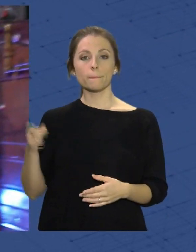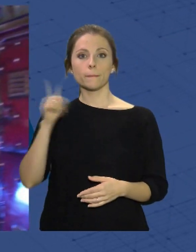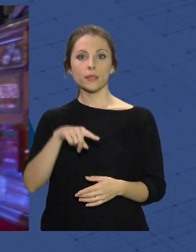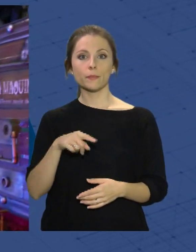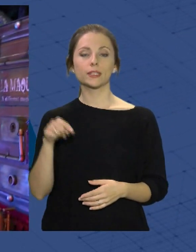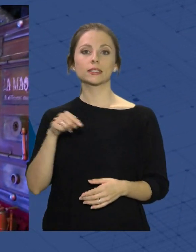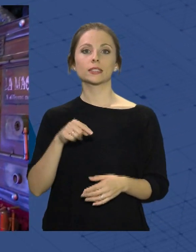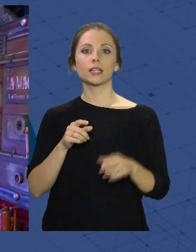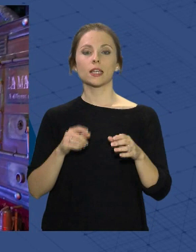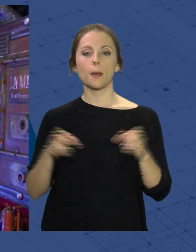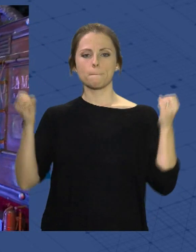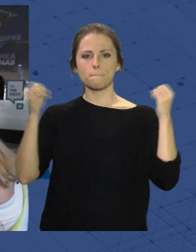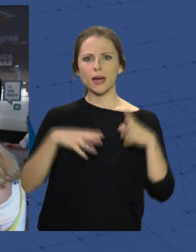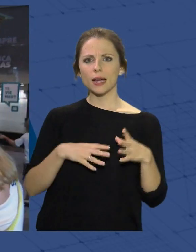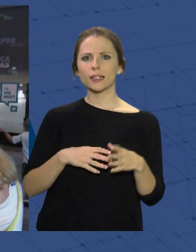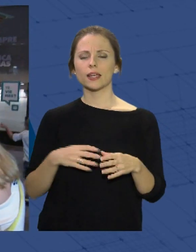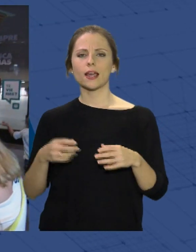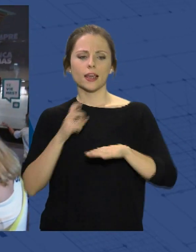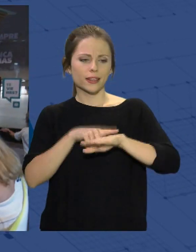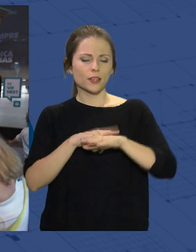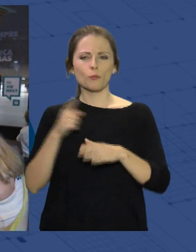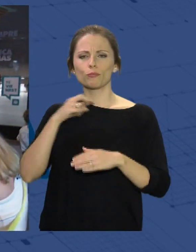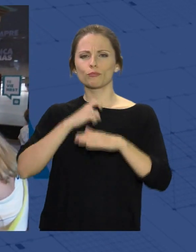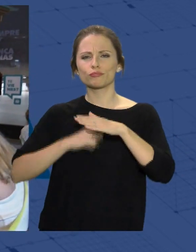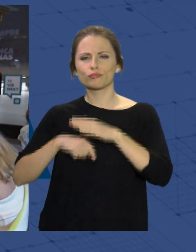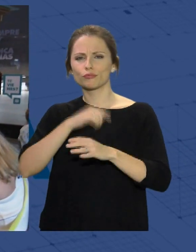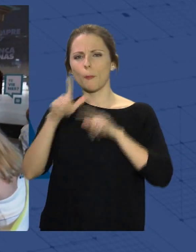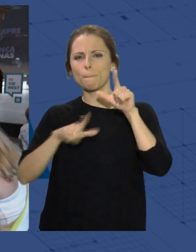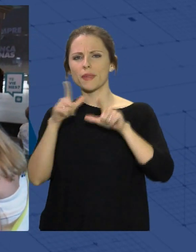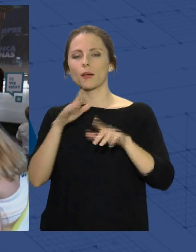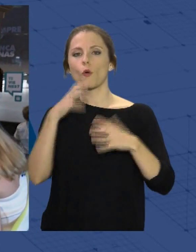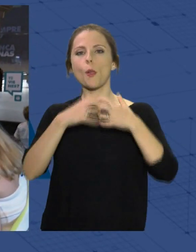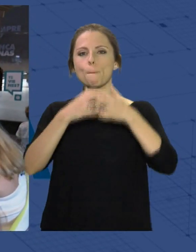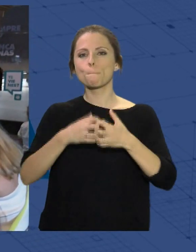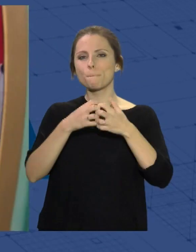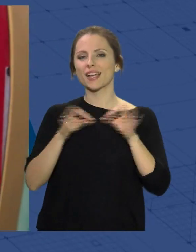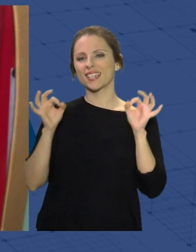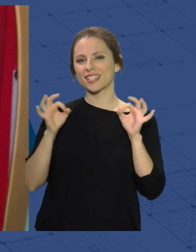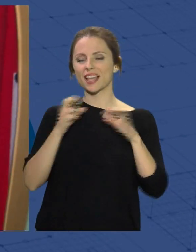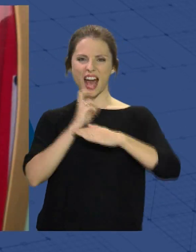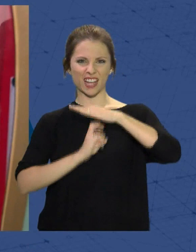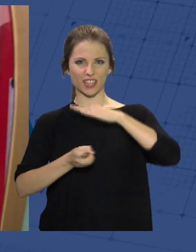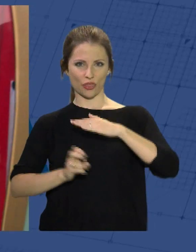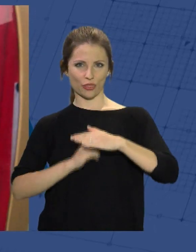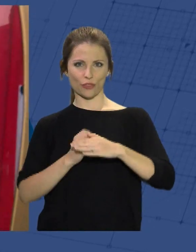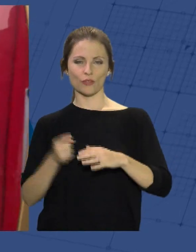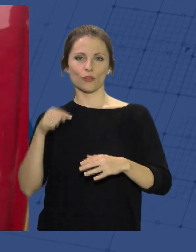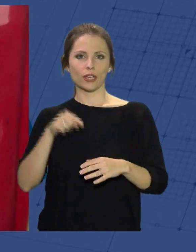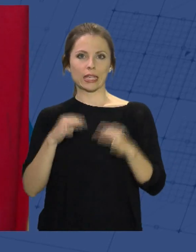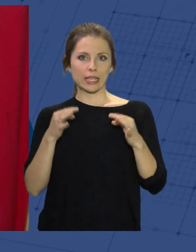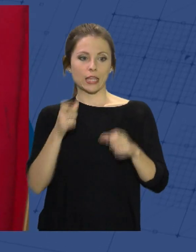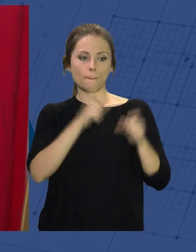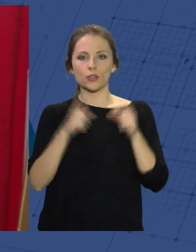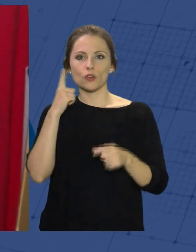embriagaba de magia y de viajes en el tiempo a los asistentes. Y es que esta máquina, esta en PUC, de 1815, ha sido reclamo para cientos de